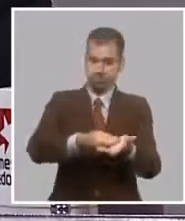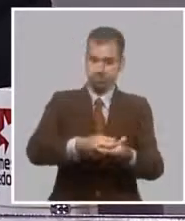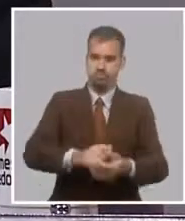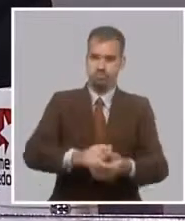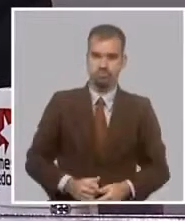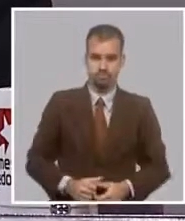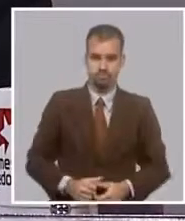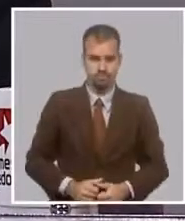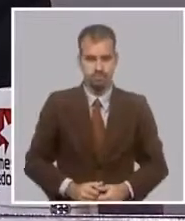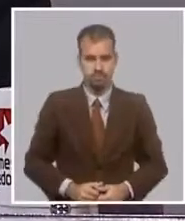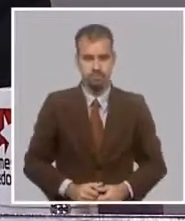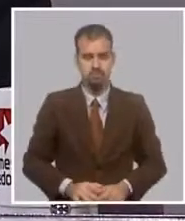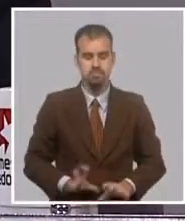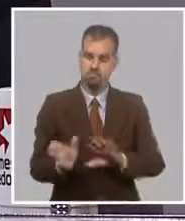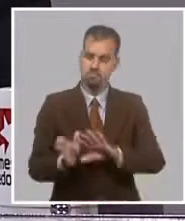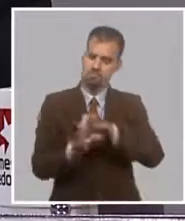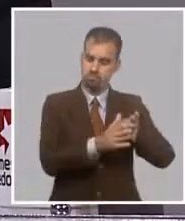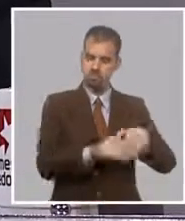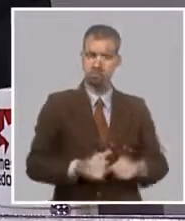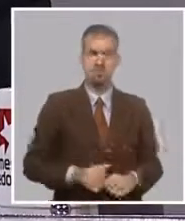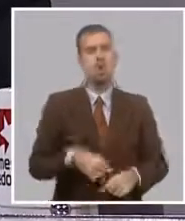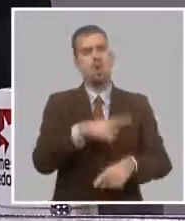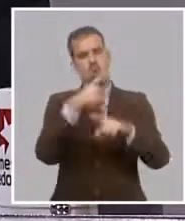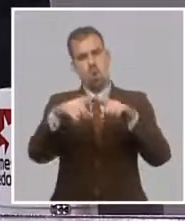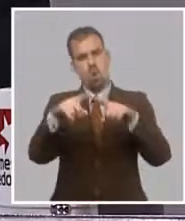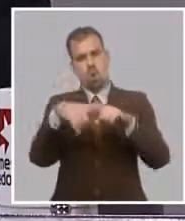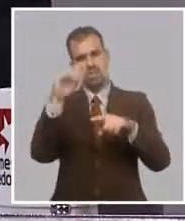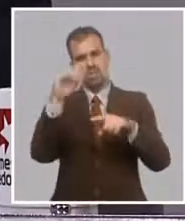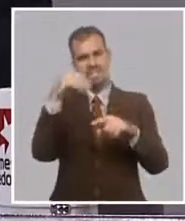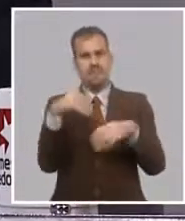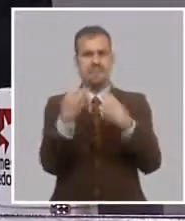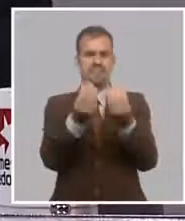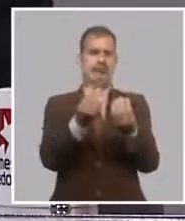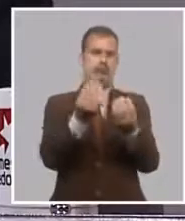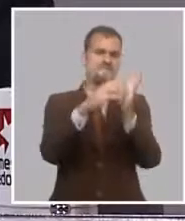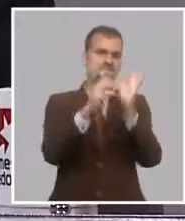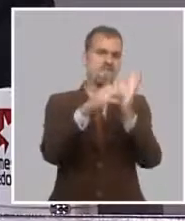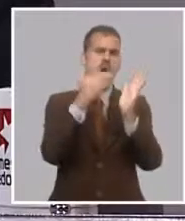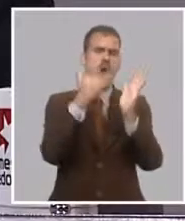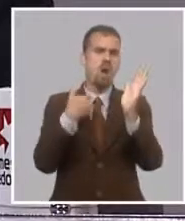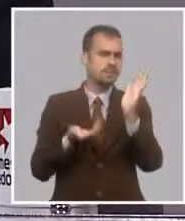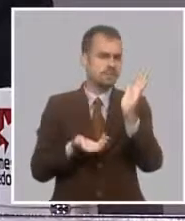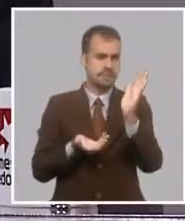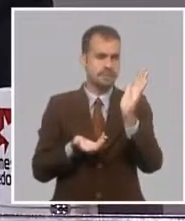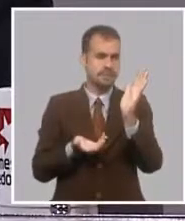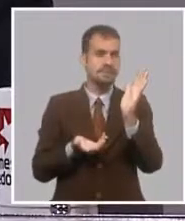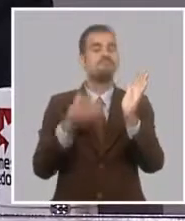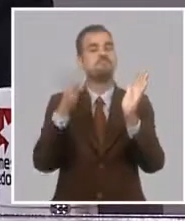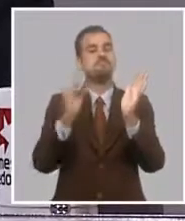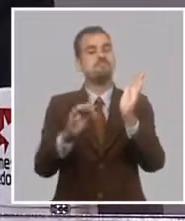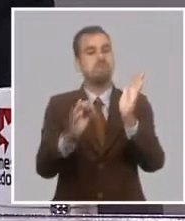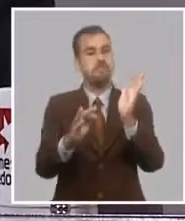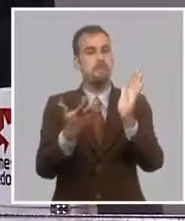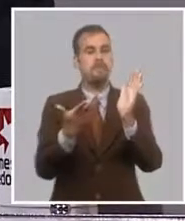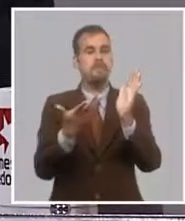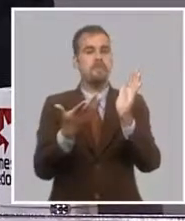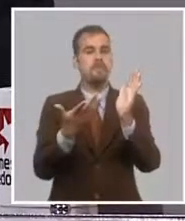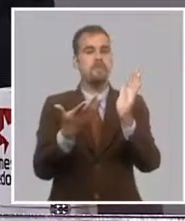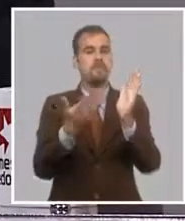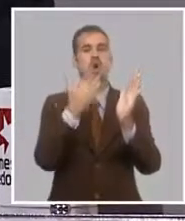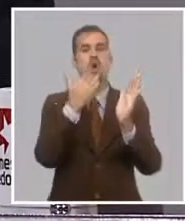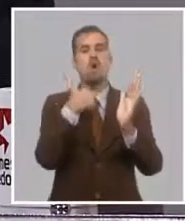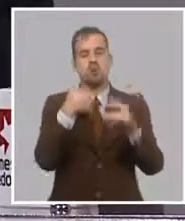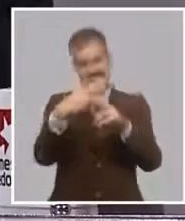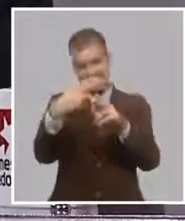Ahora, el otro complemento que pesa en el otorgamiento de los créditos. Las garantías. Bueno,